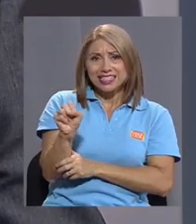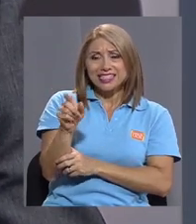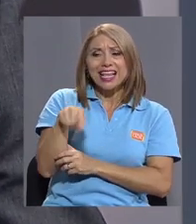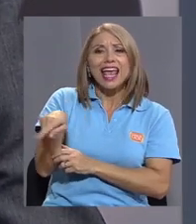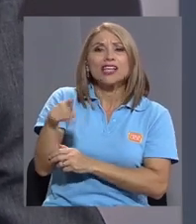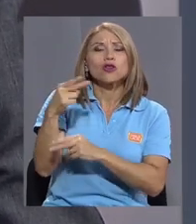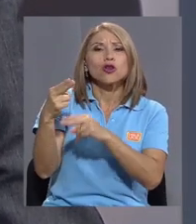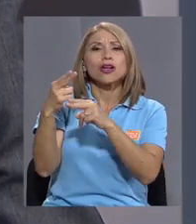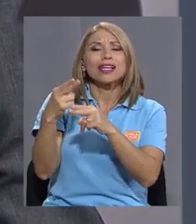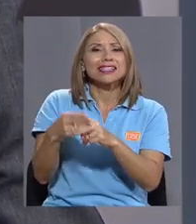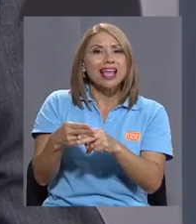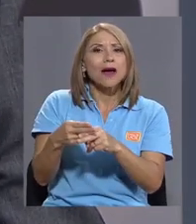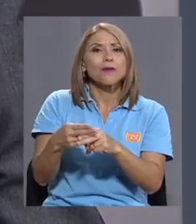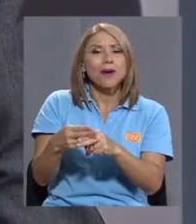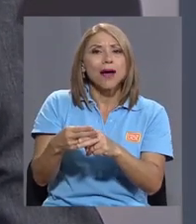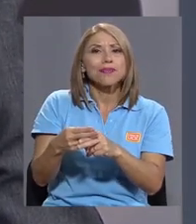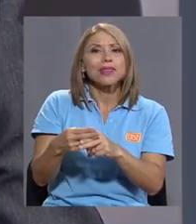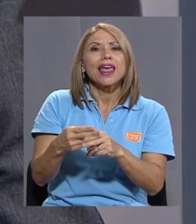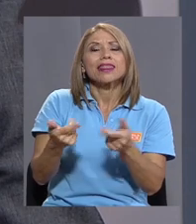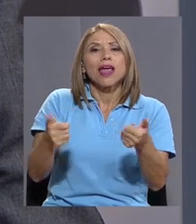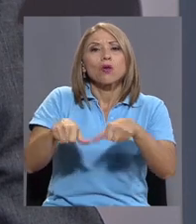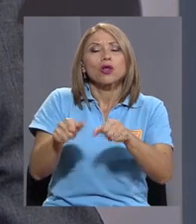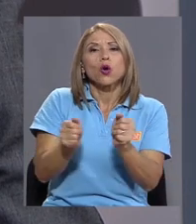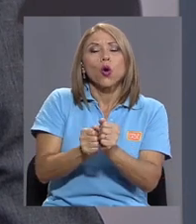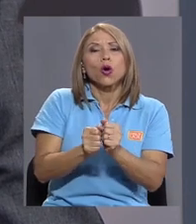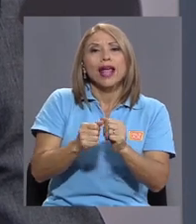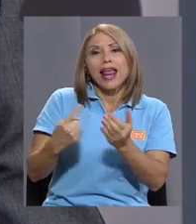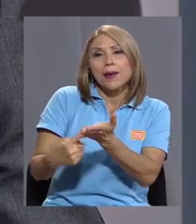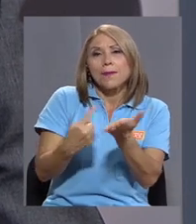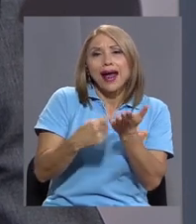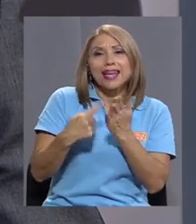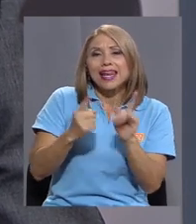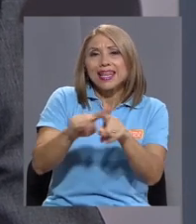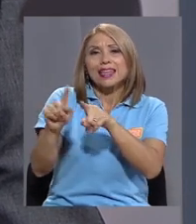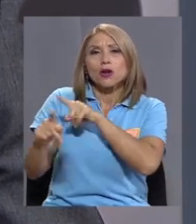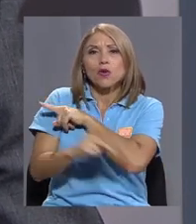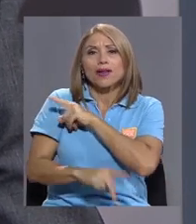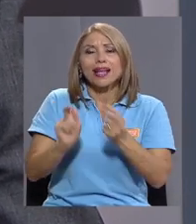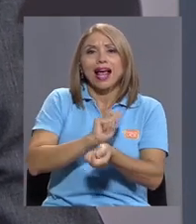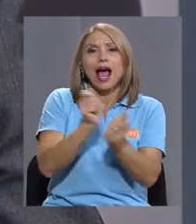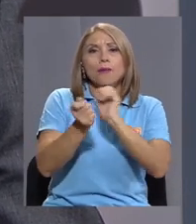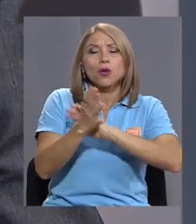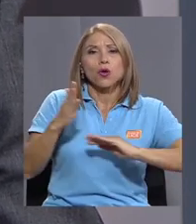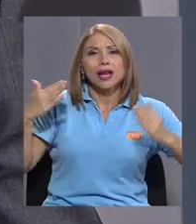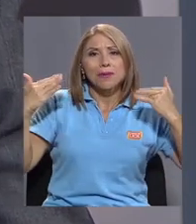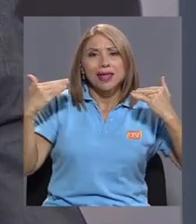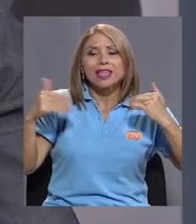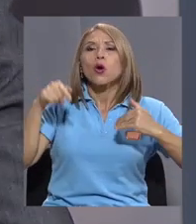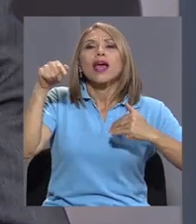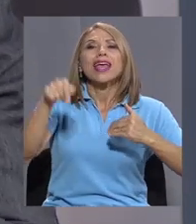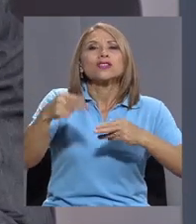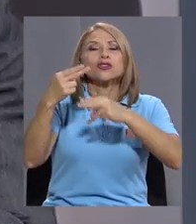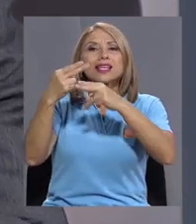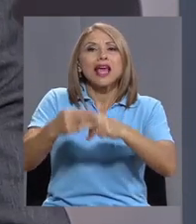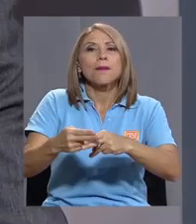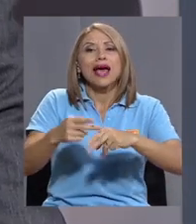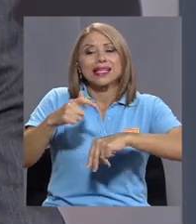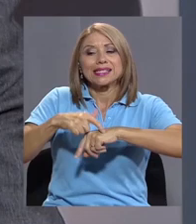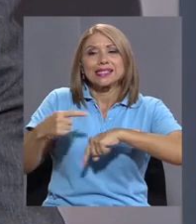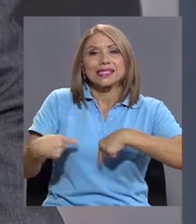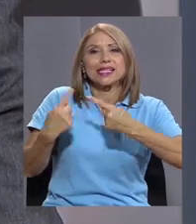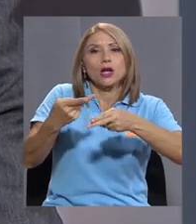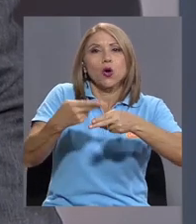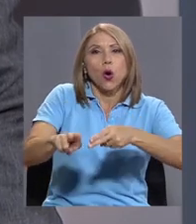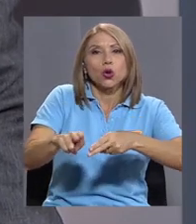intergubernamental de cambio climático, eso es lo que se llama un ciclo corto, de que nosotros cogemos el carbono